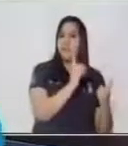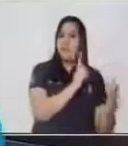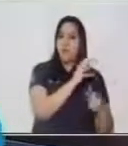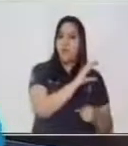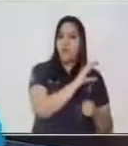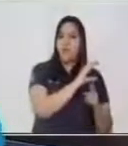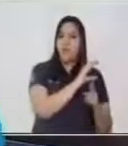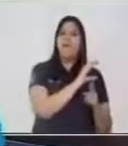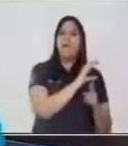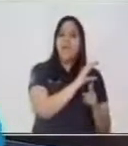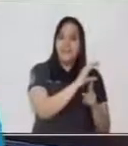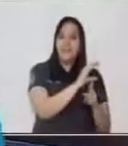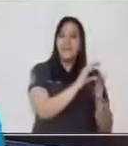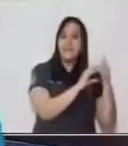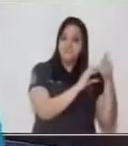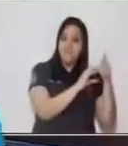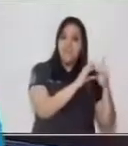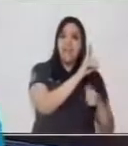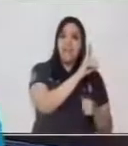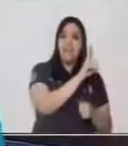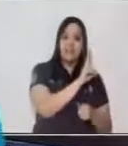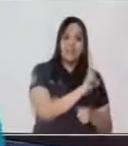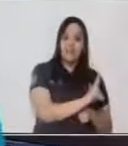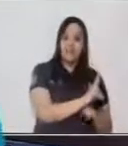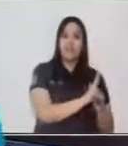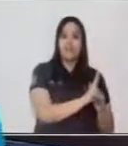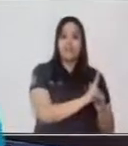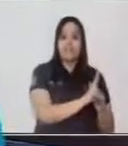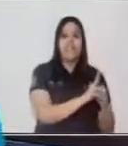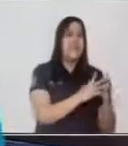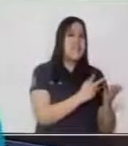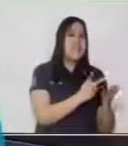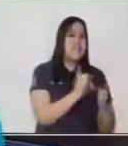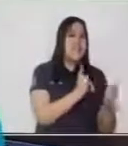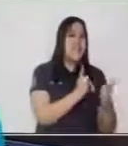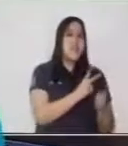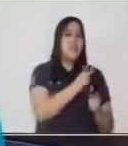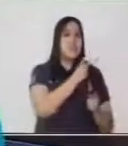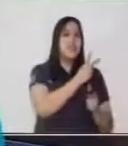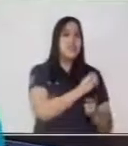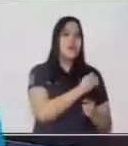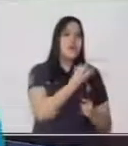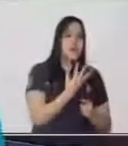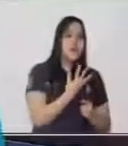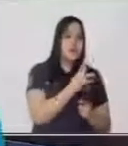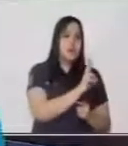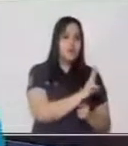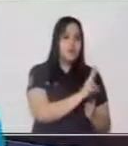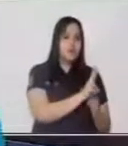Exacto, el 2 que está acá. ¿Y cuál es su valor relativo?